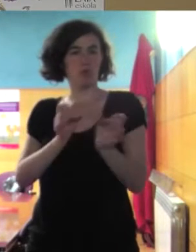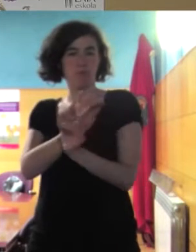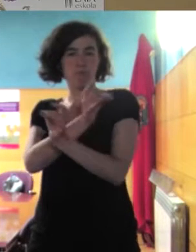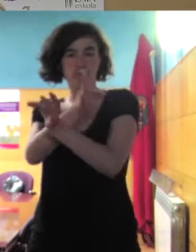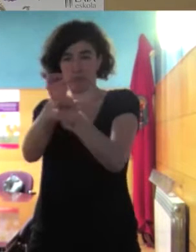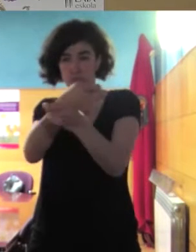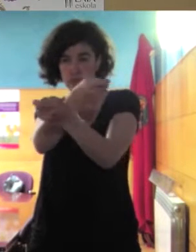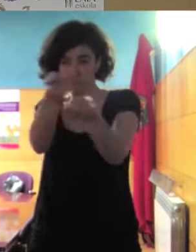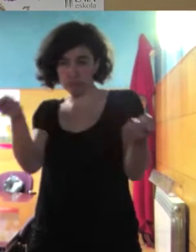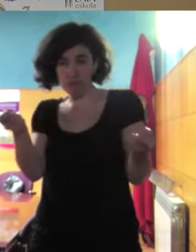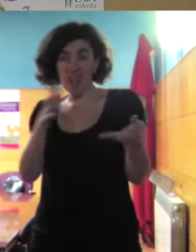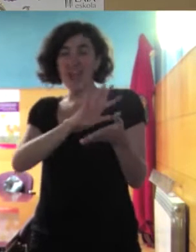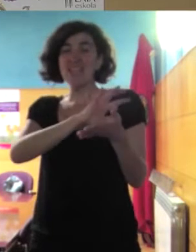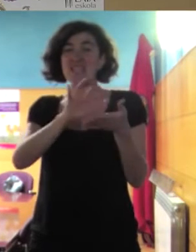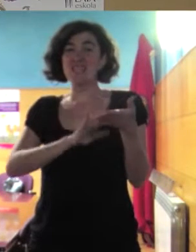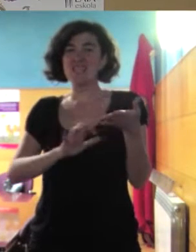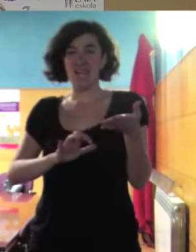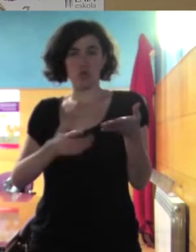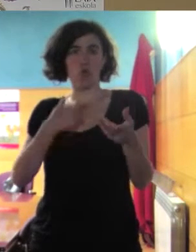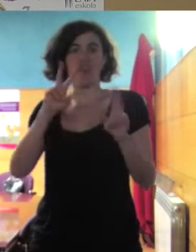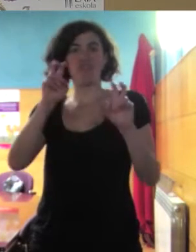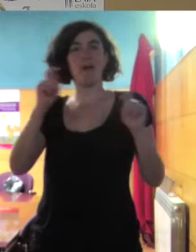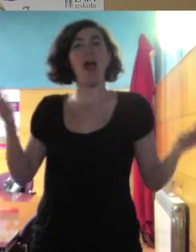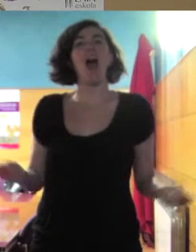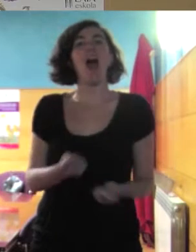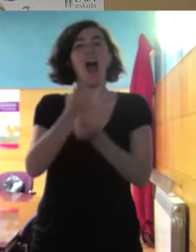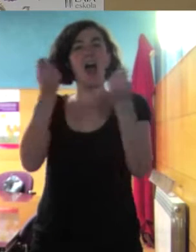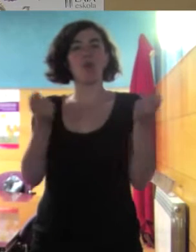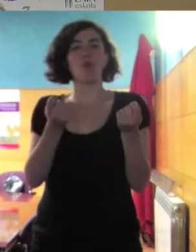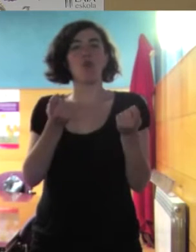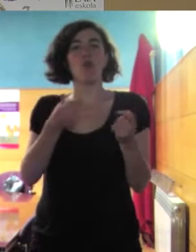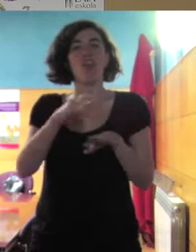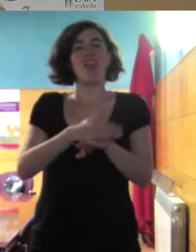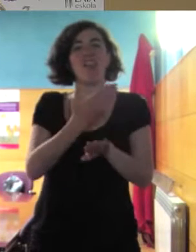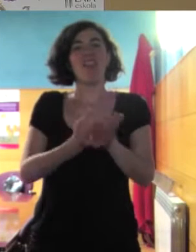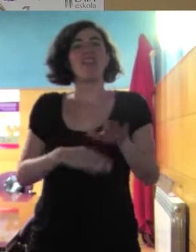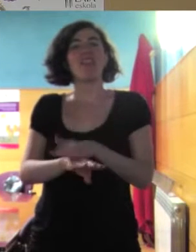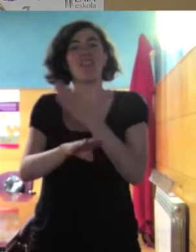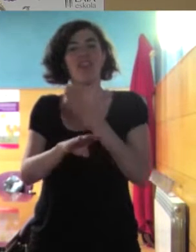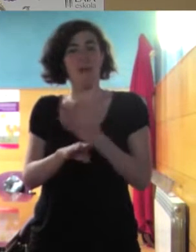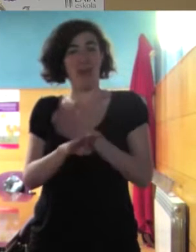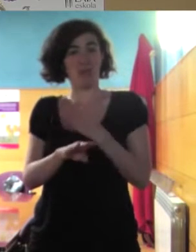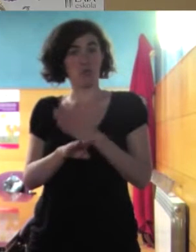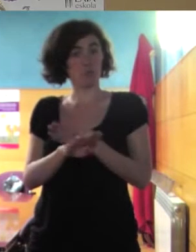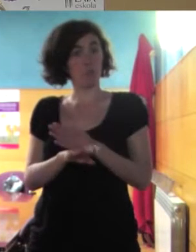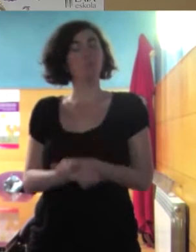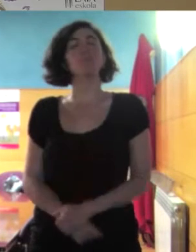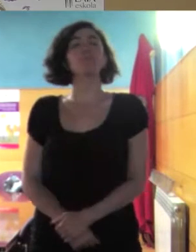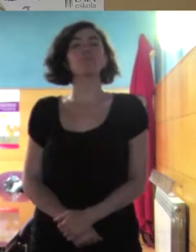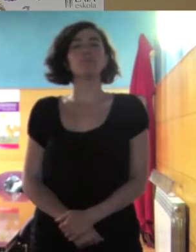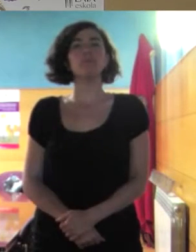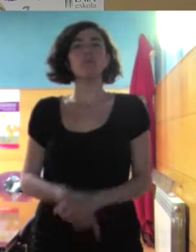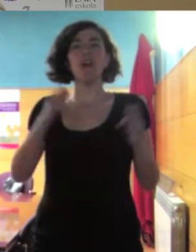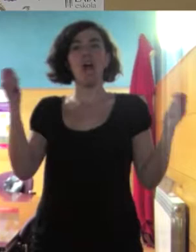es pues este este anuncio de los zapatos ¿verdad? que lo tenéis delante es un anuncio del